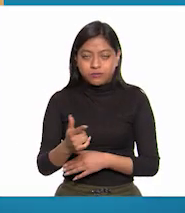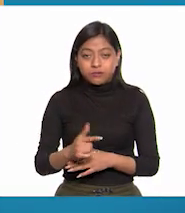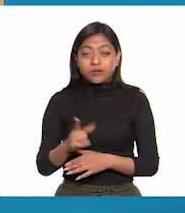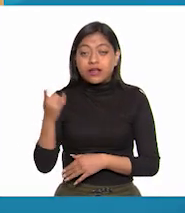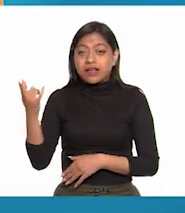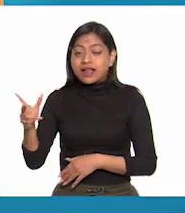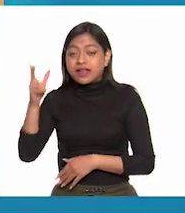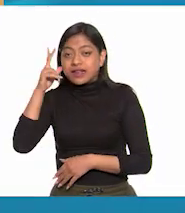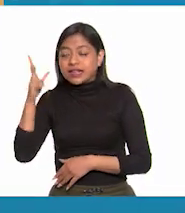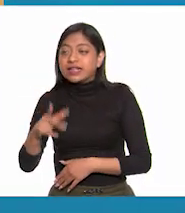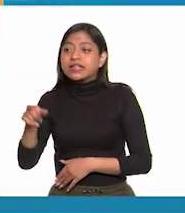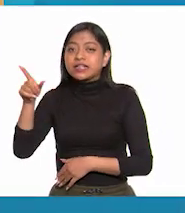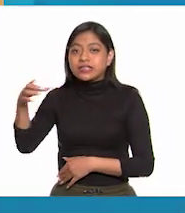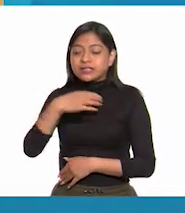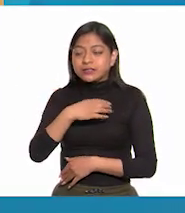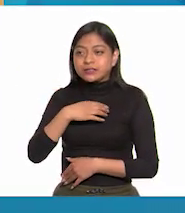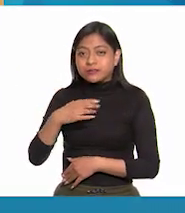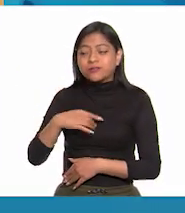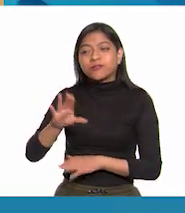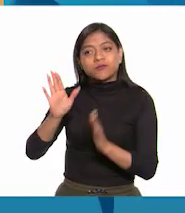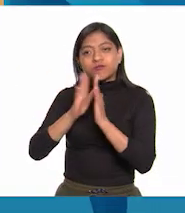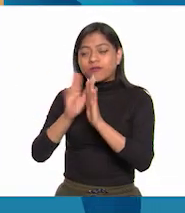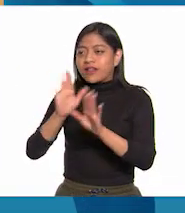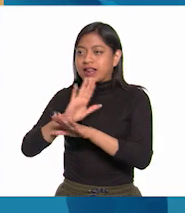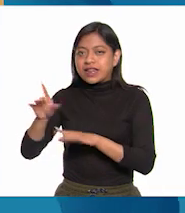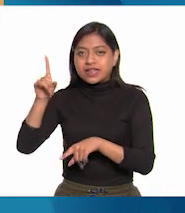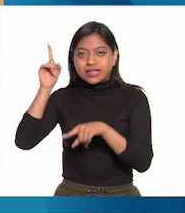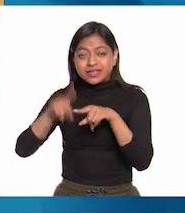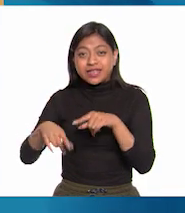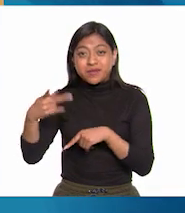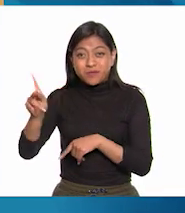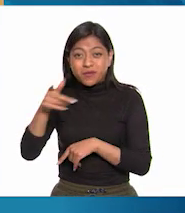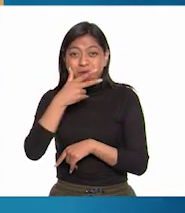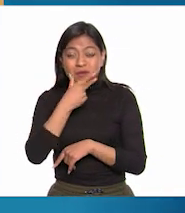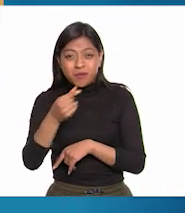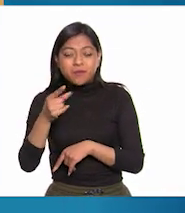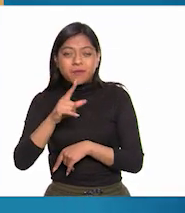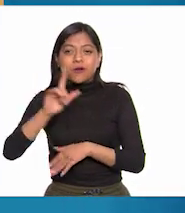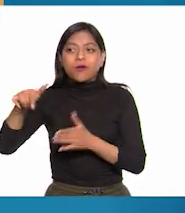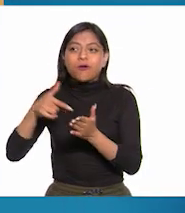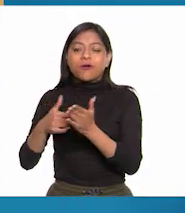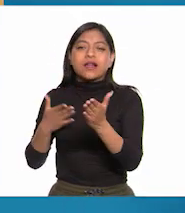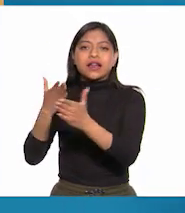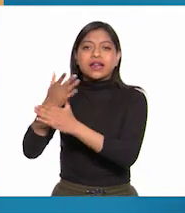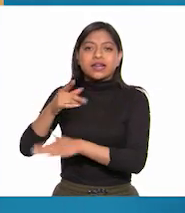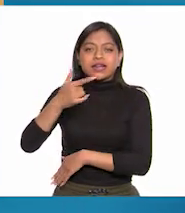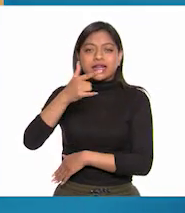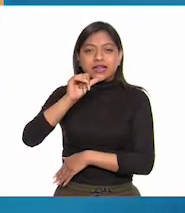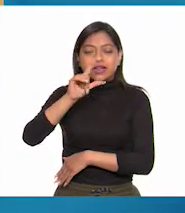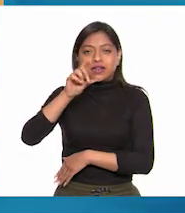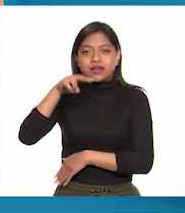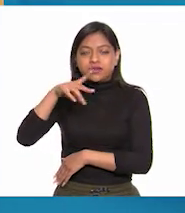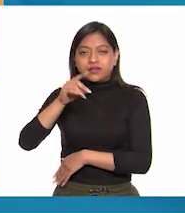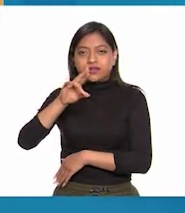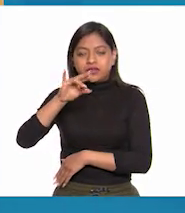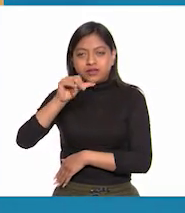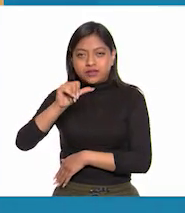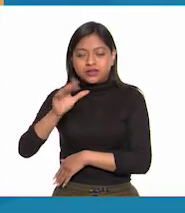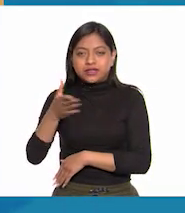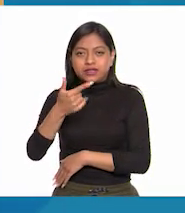Juan Antonio Riaño rendirse, pero este se atrincheró en la alóndiga de Granaditas con los vecinos ricos.